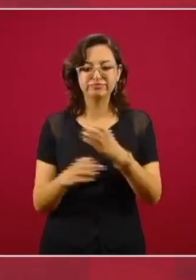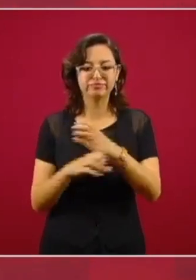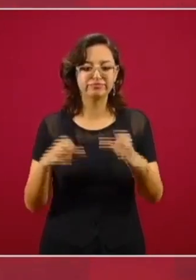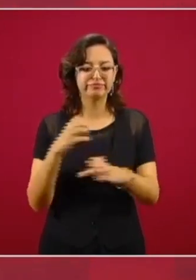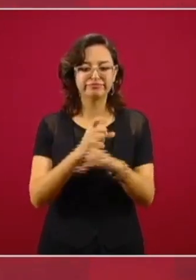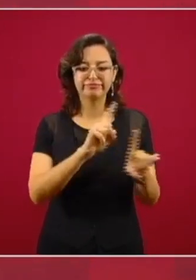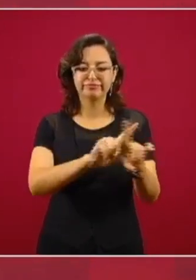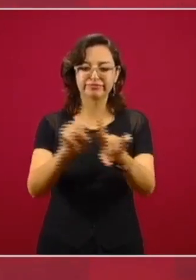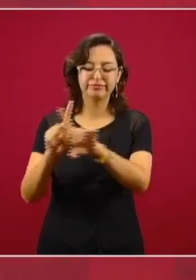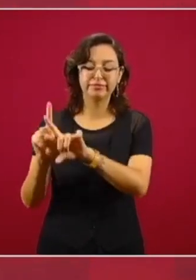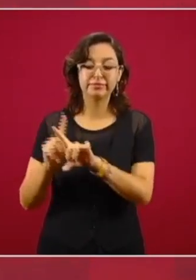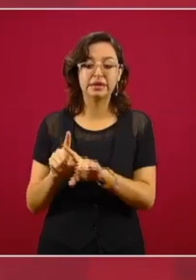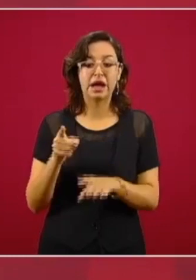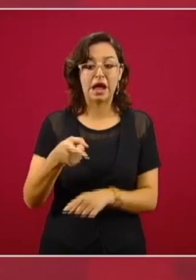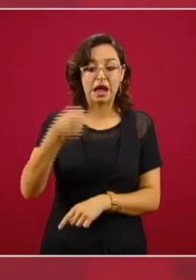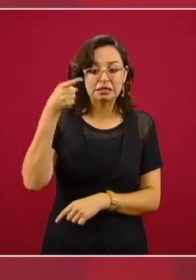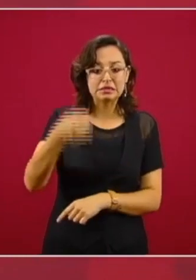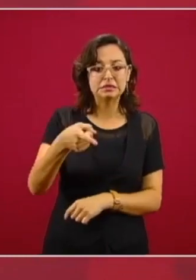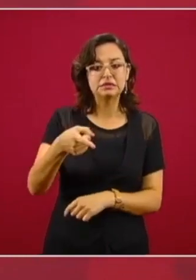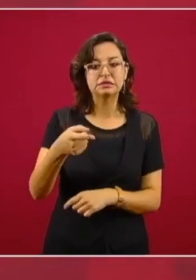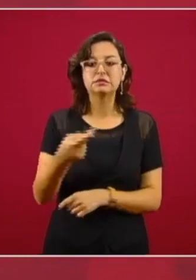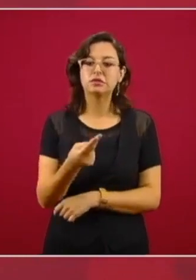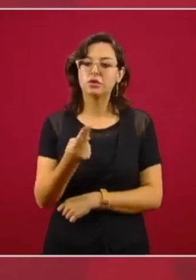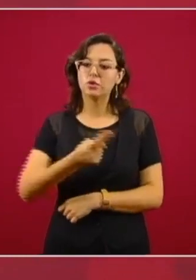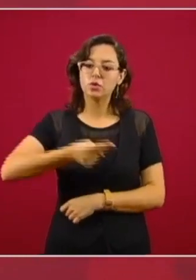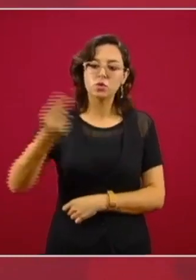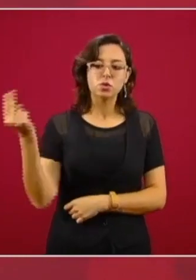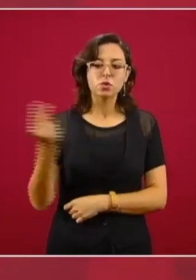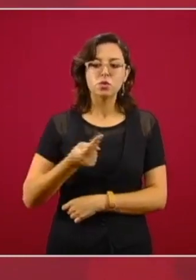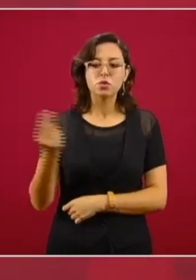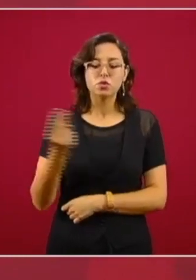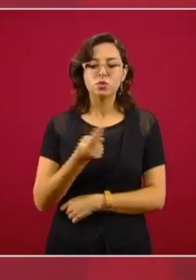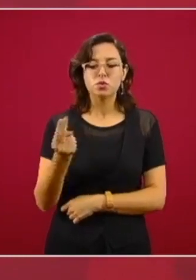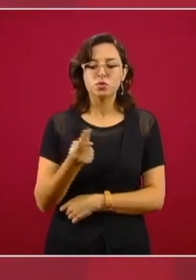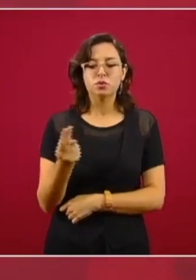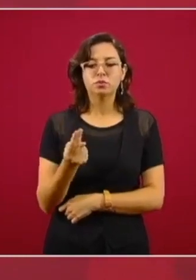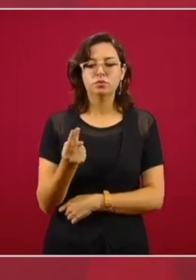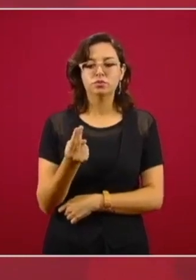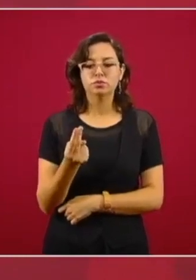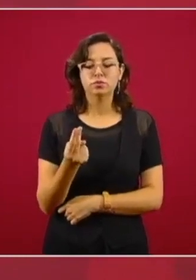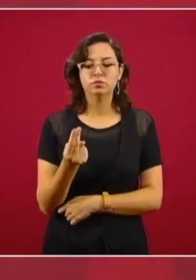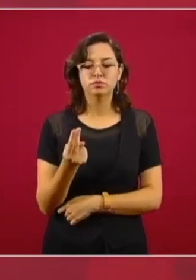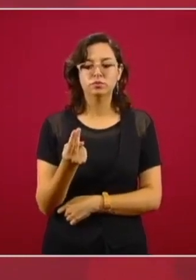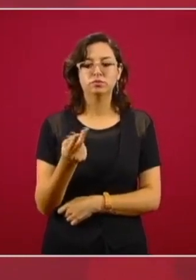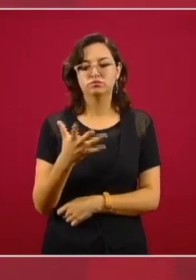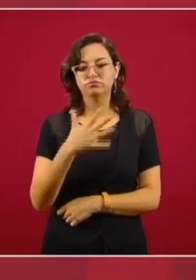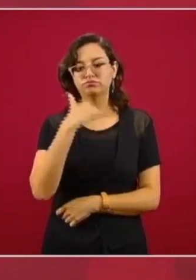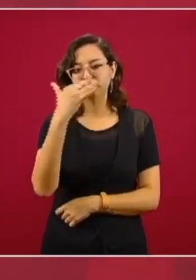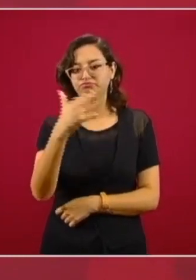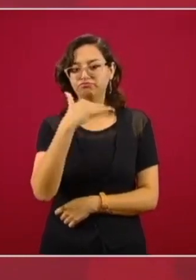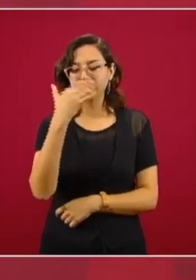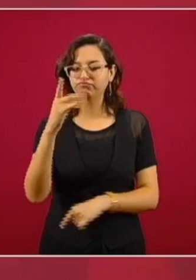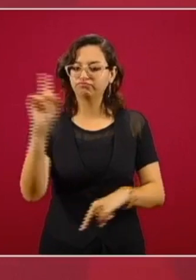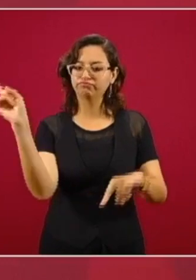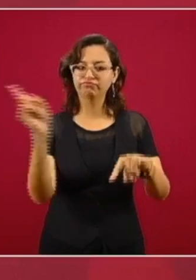necesitamos enfrentar la corrupción,